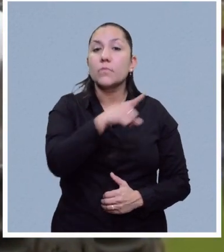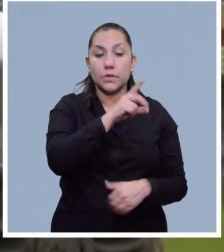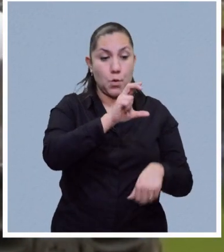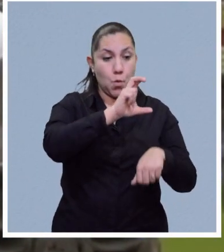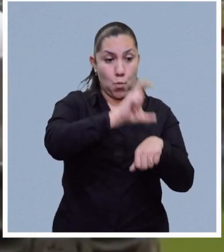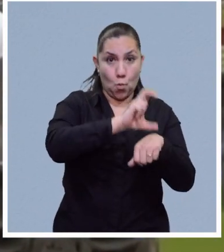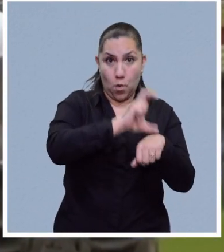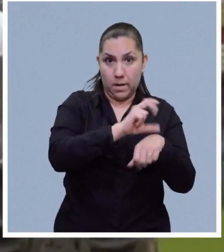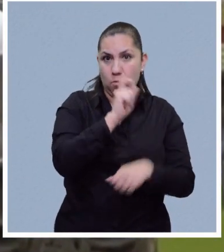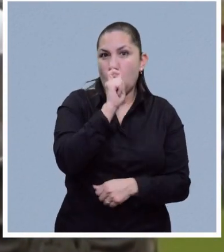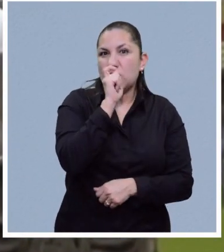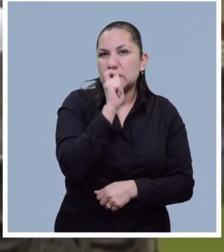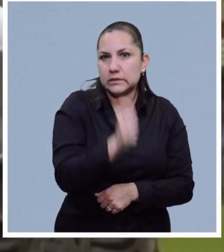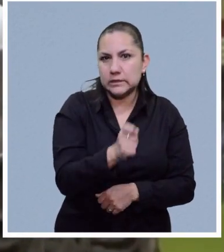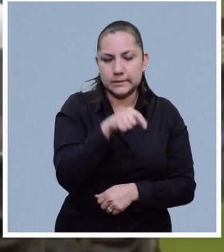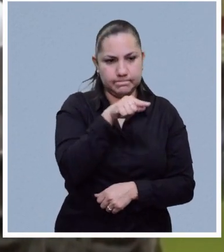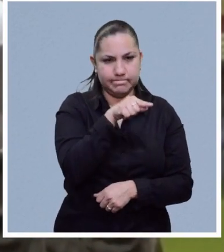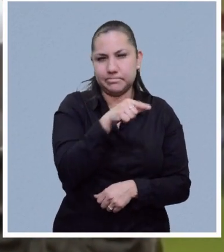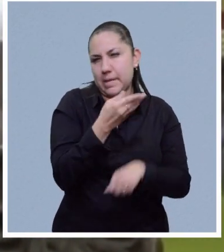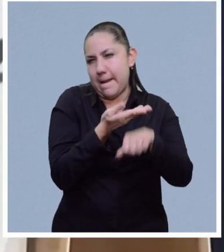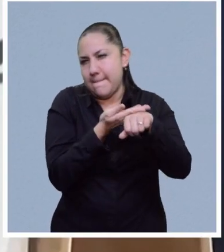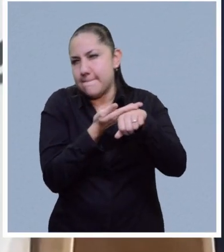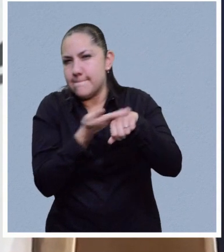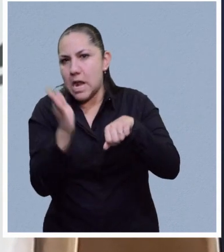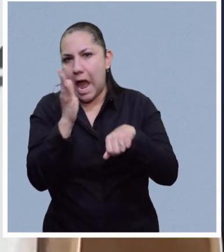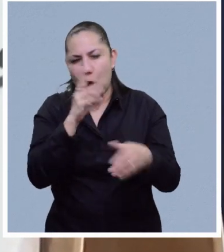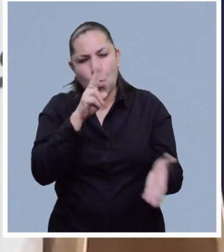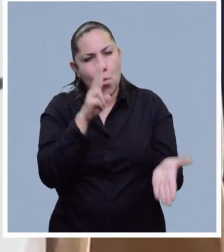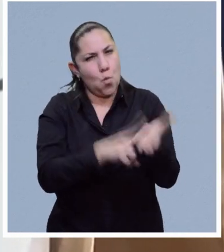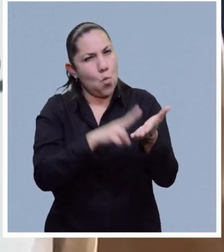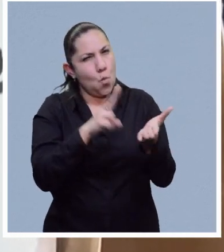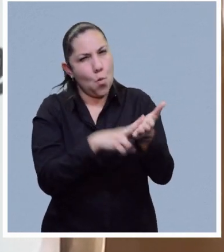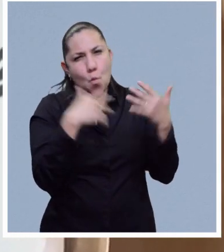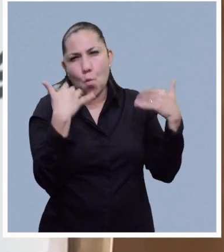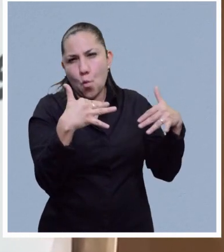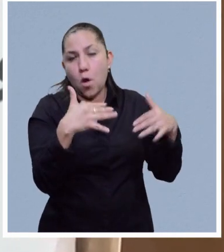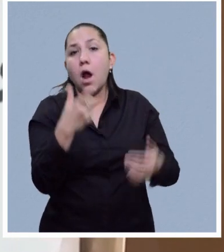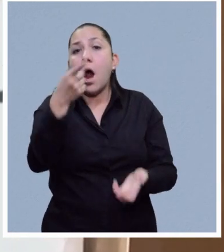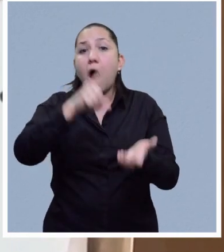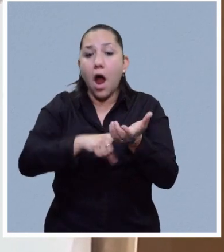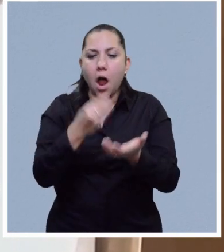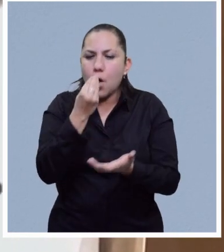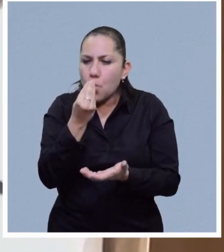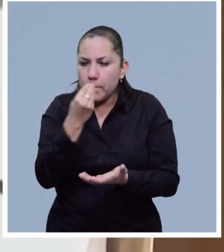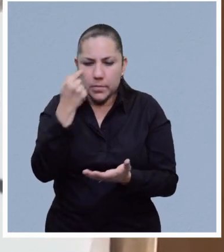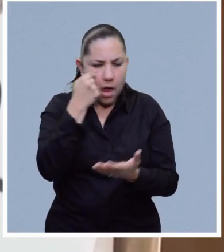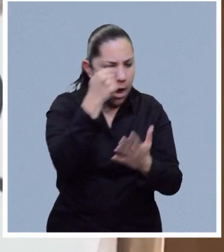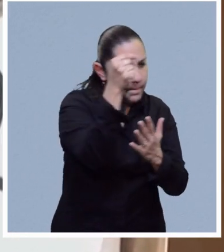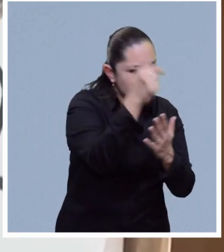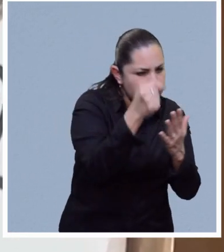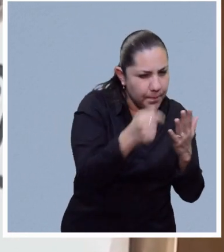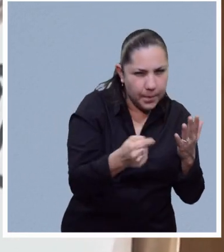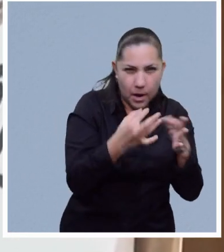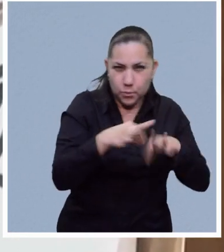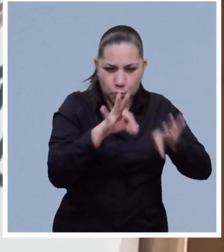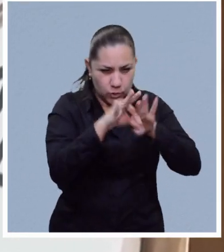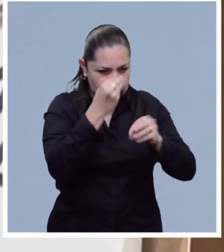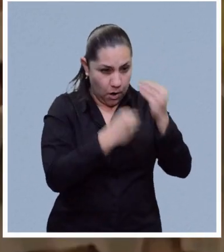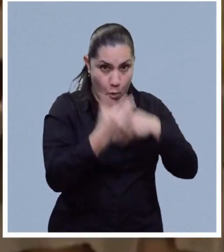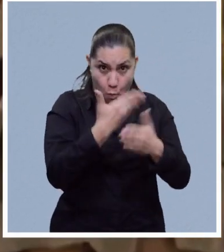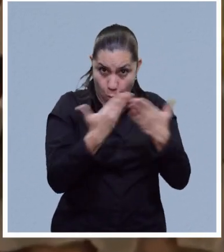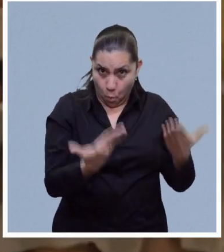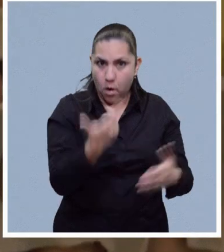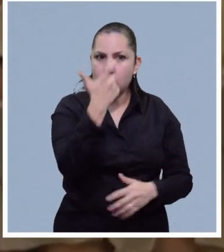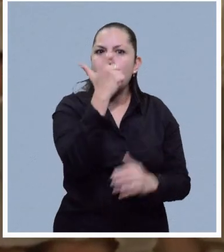El huevo se ha convertido en el oro blanco. Este producto de la canasta básica ha incrementado casi 20 pesos su